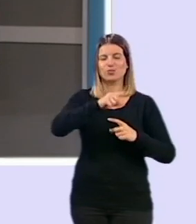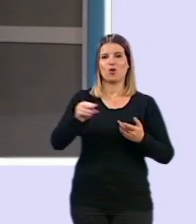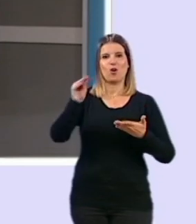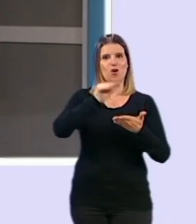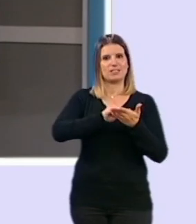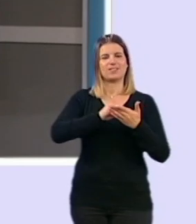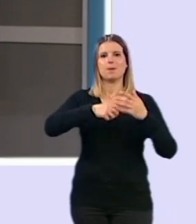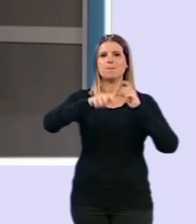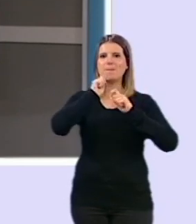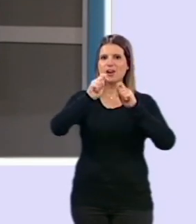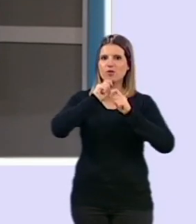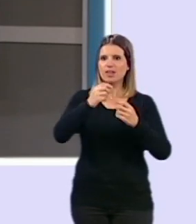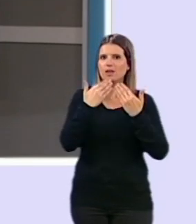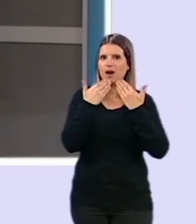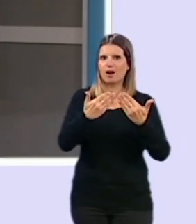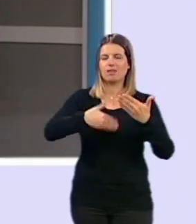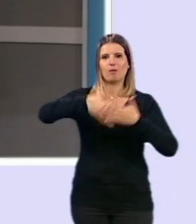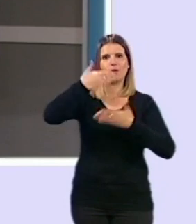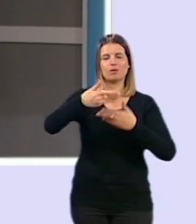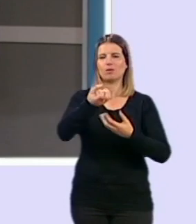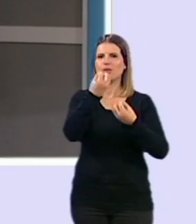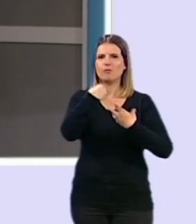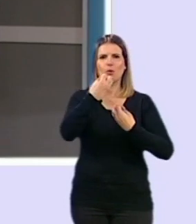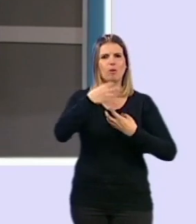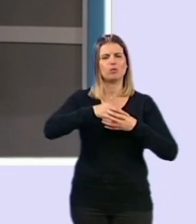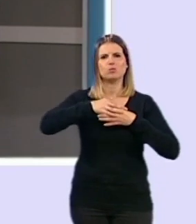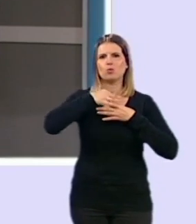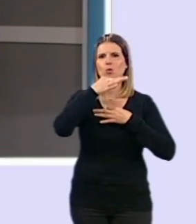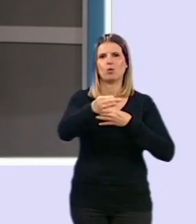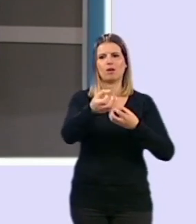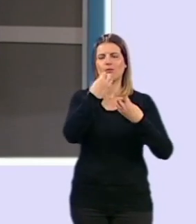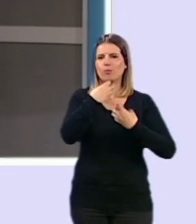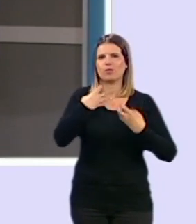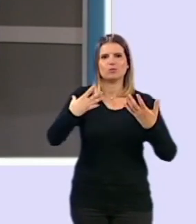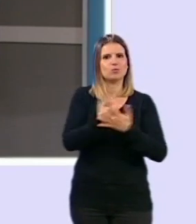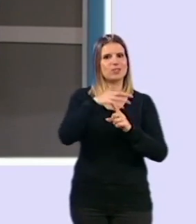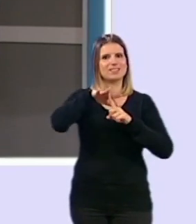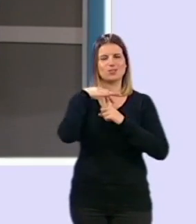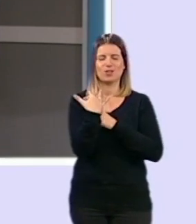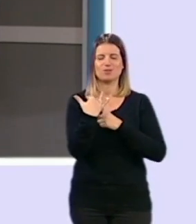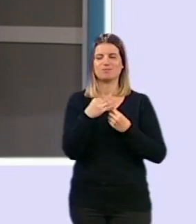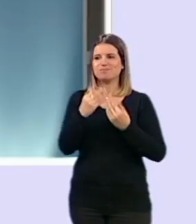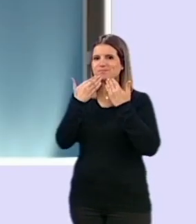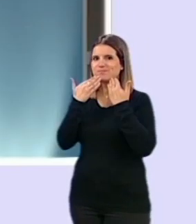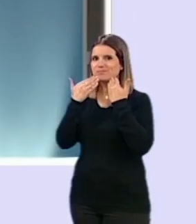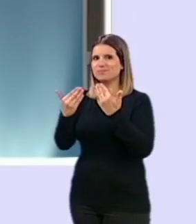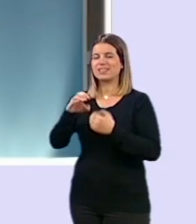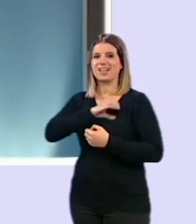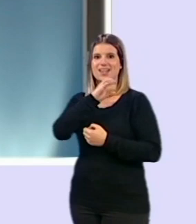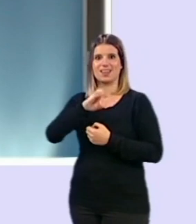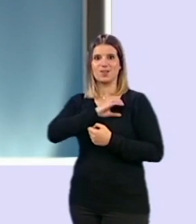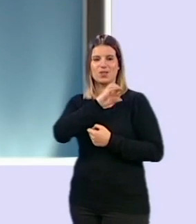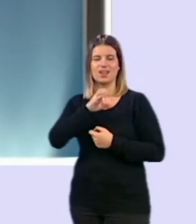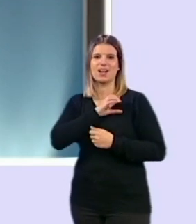periodistas porque nos tenéis informados diariamente de todo lo que está aconteciendo. Pues muchas gracias, Conte Jala.